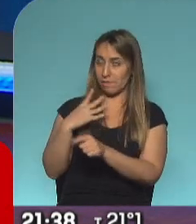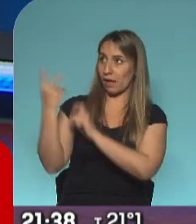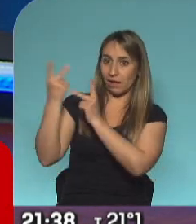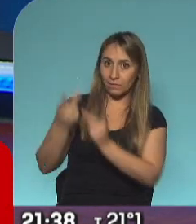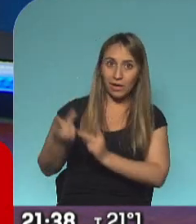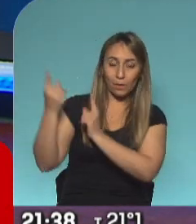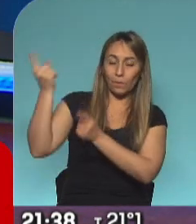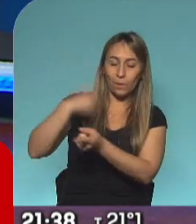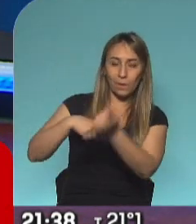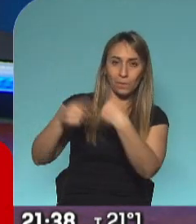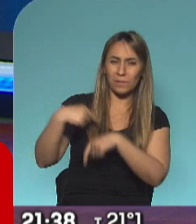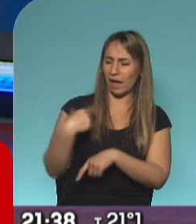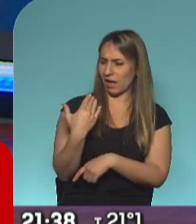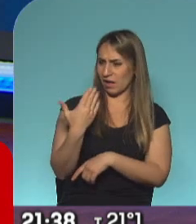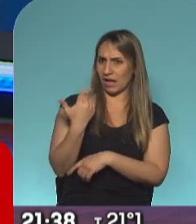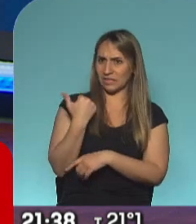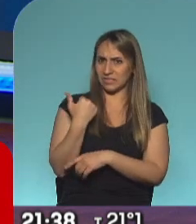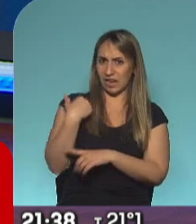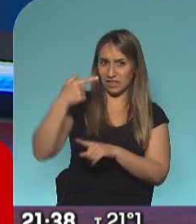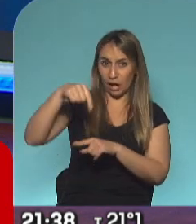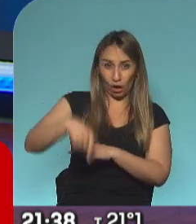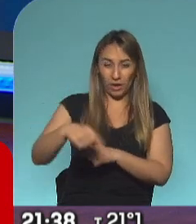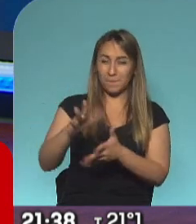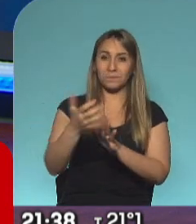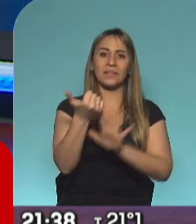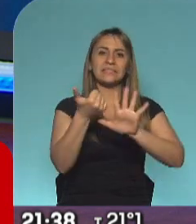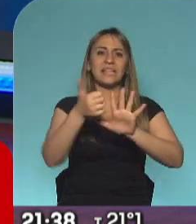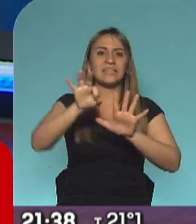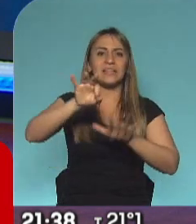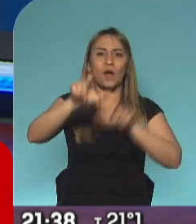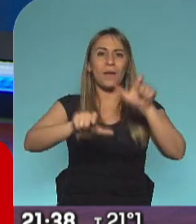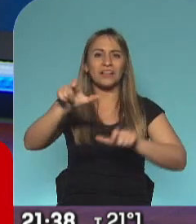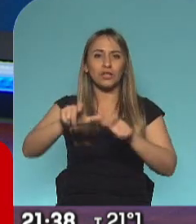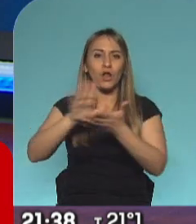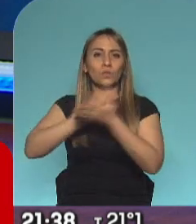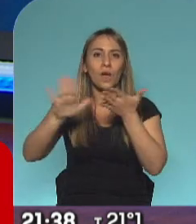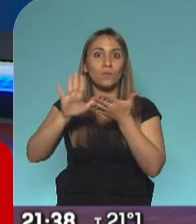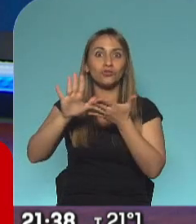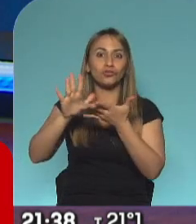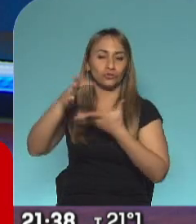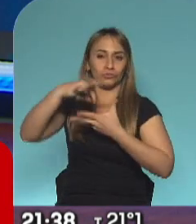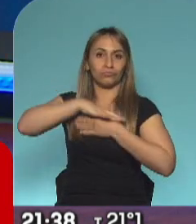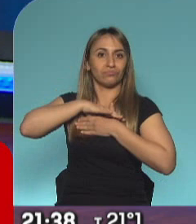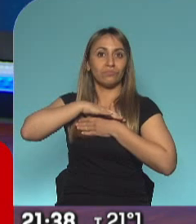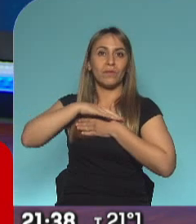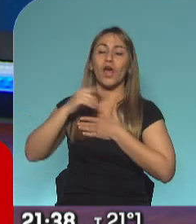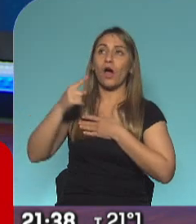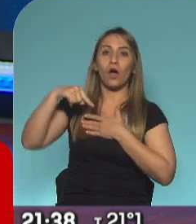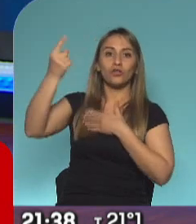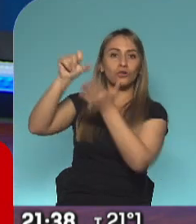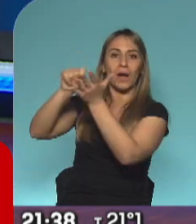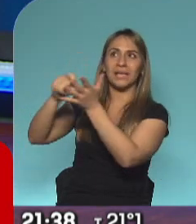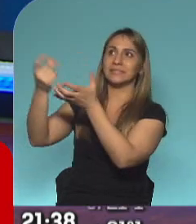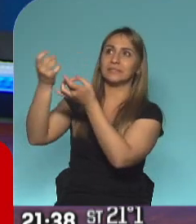hoy hay 60 casos importados nuevos, que muchas veces lo detectan tardíamente los